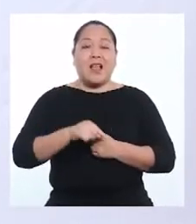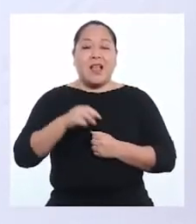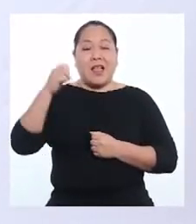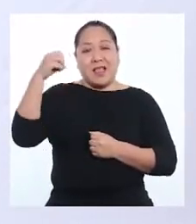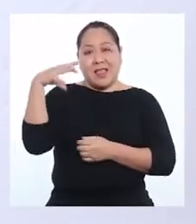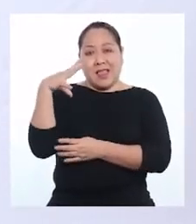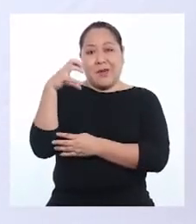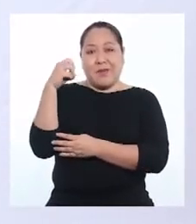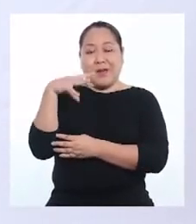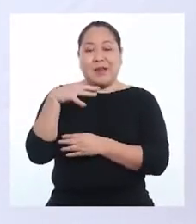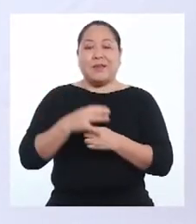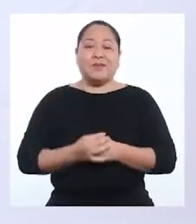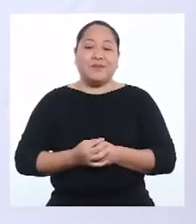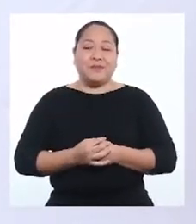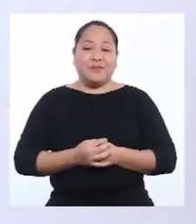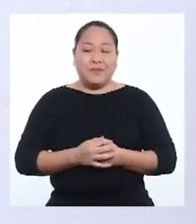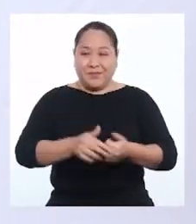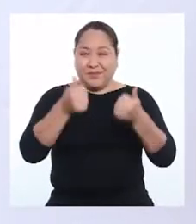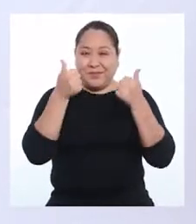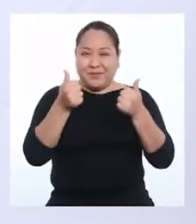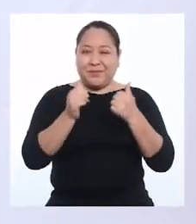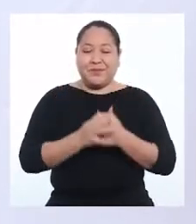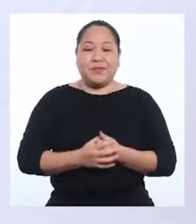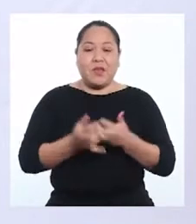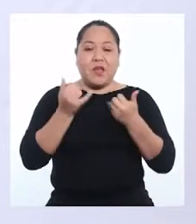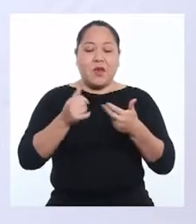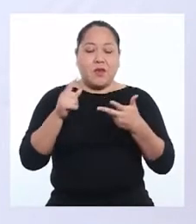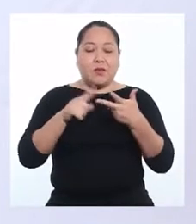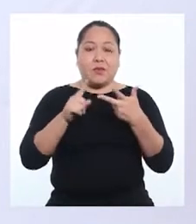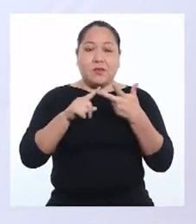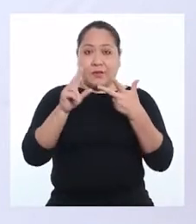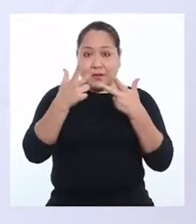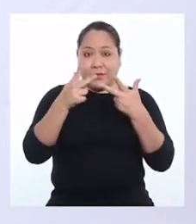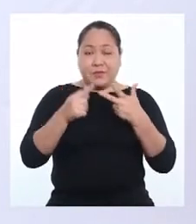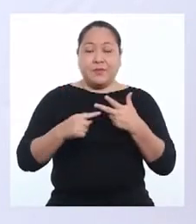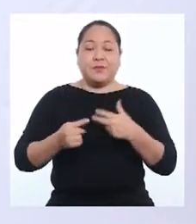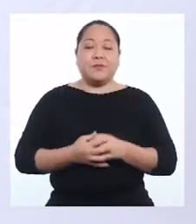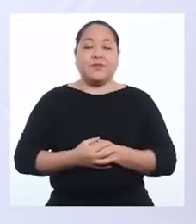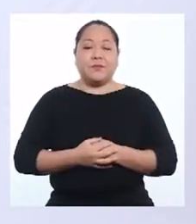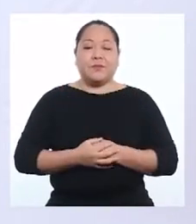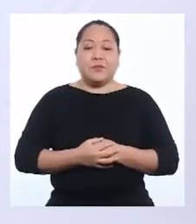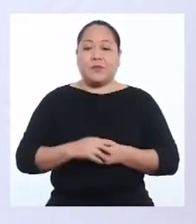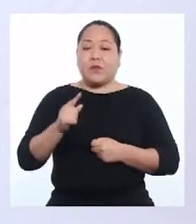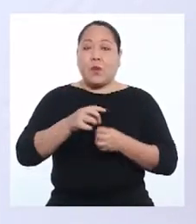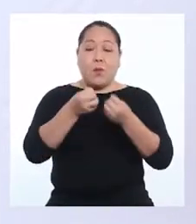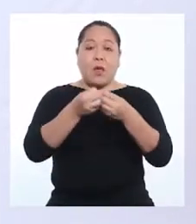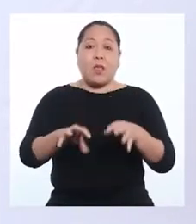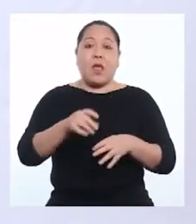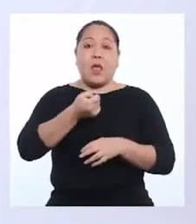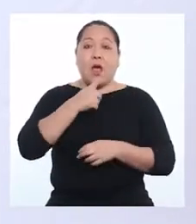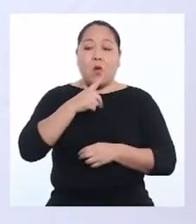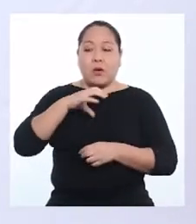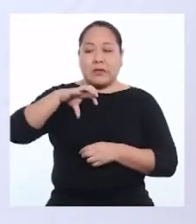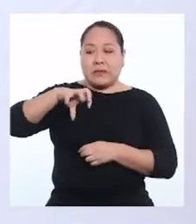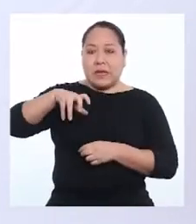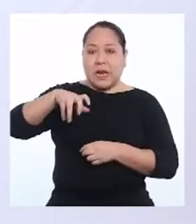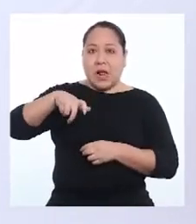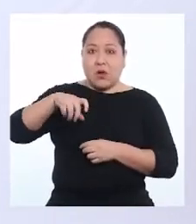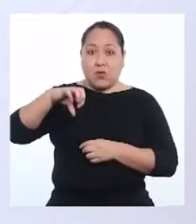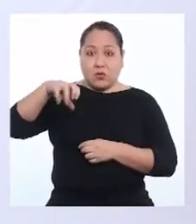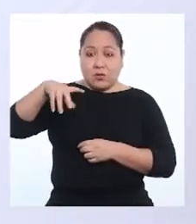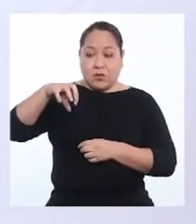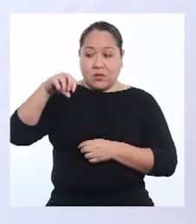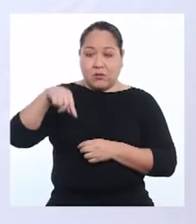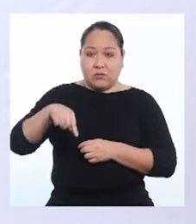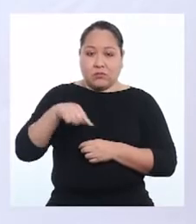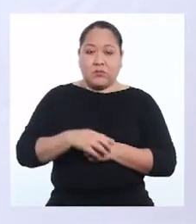la lámpara. Excelente. Ahora vamos con la tercera acción. No desperdiciar el agua y cerrar muy bien los